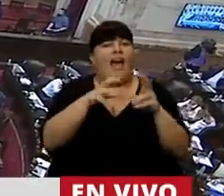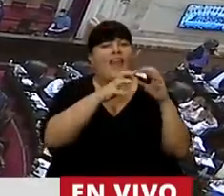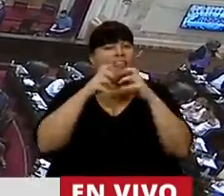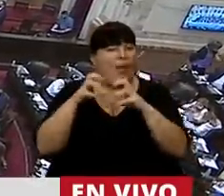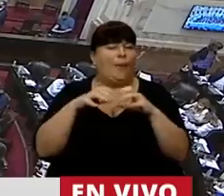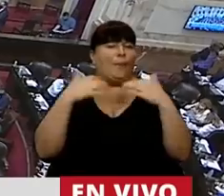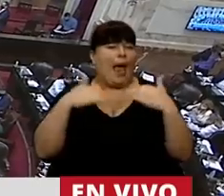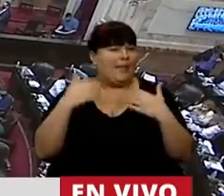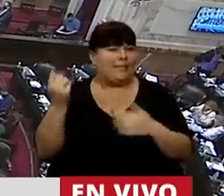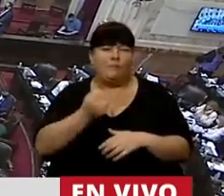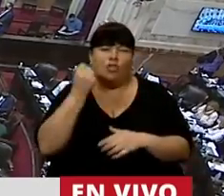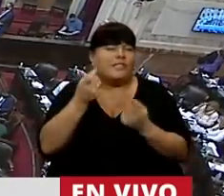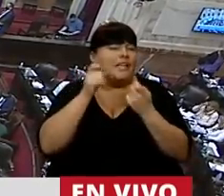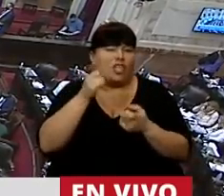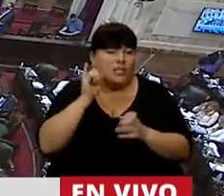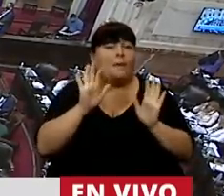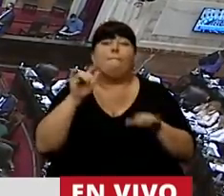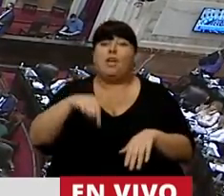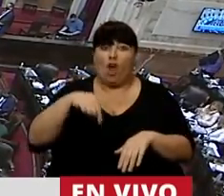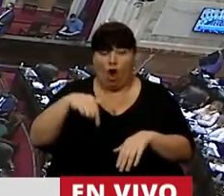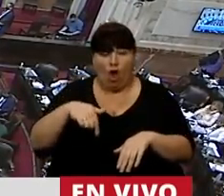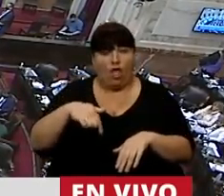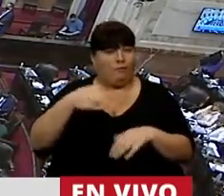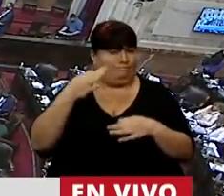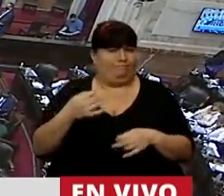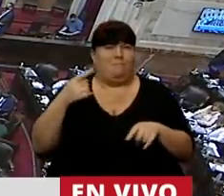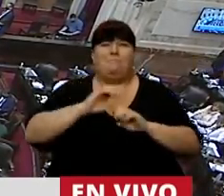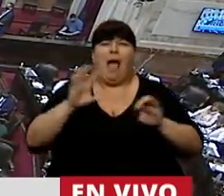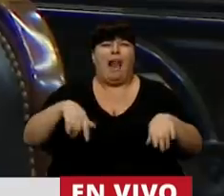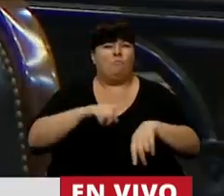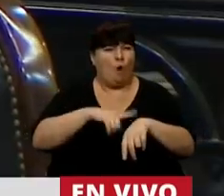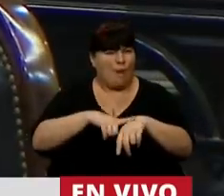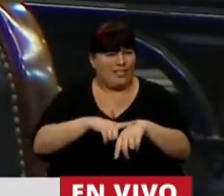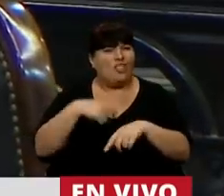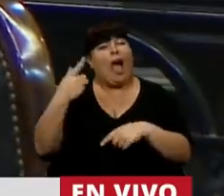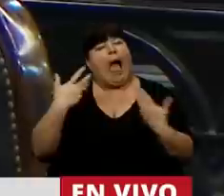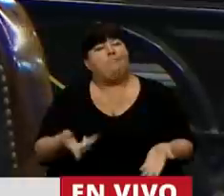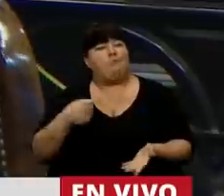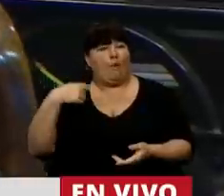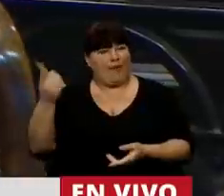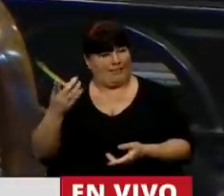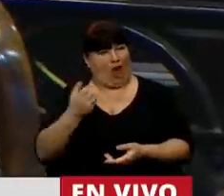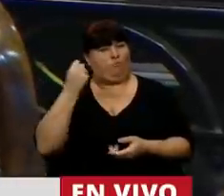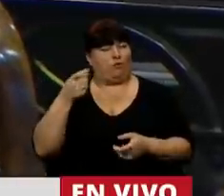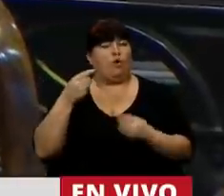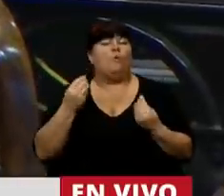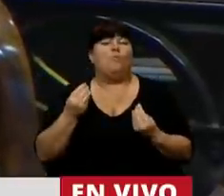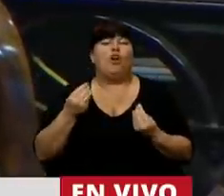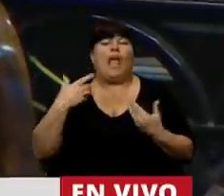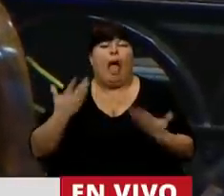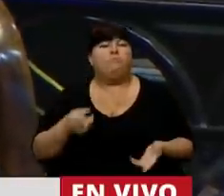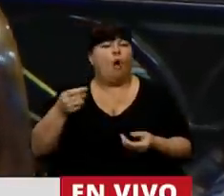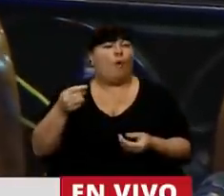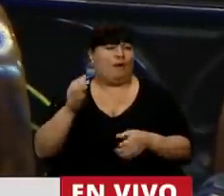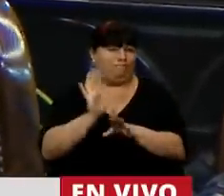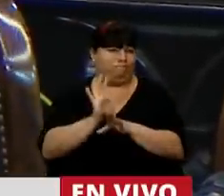sumamente necesario, pero hoy claramente inoportuno y oportunista. Y digo oportunista